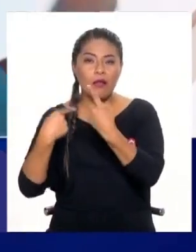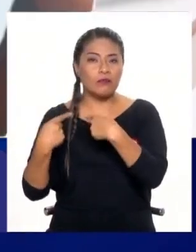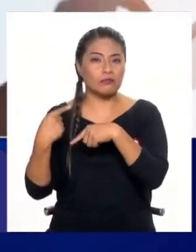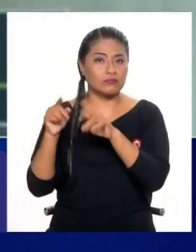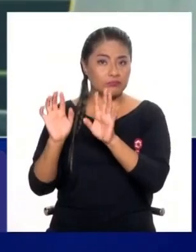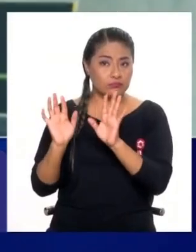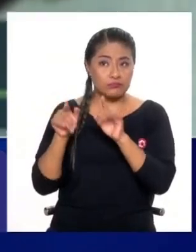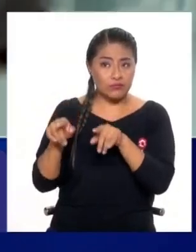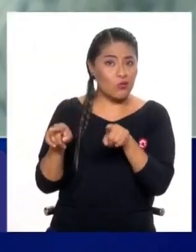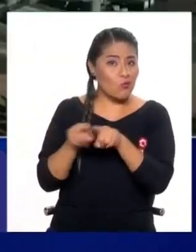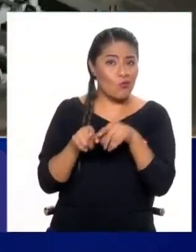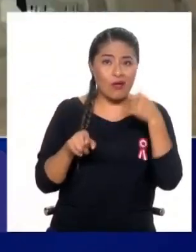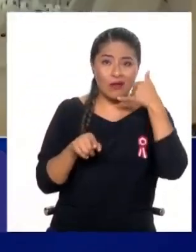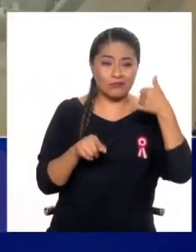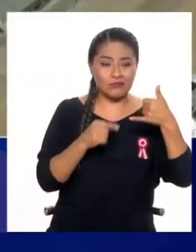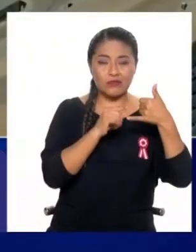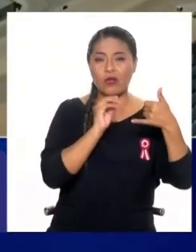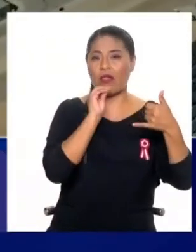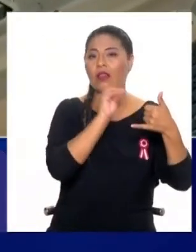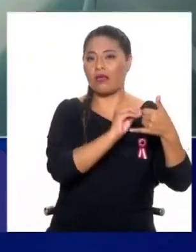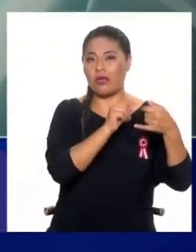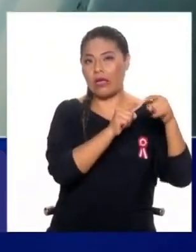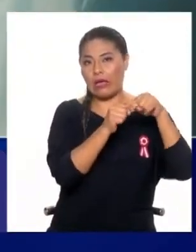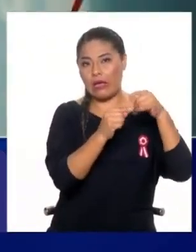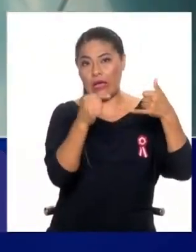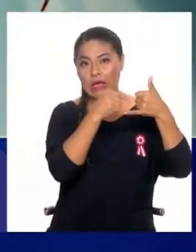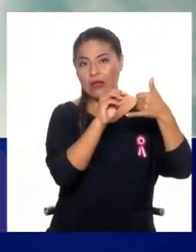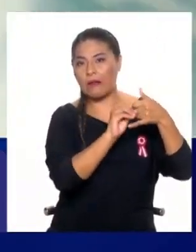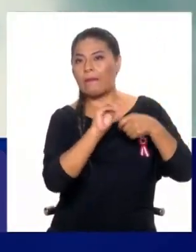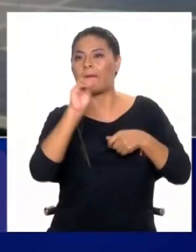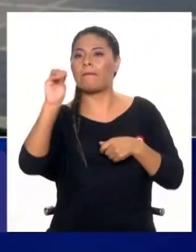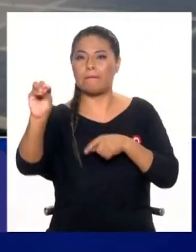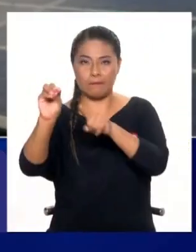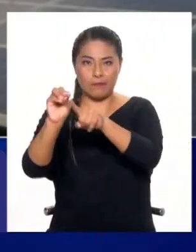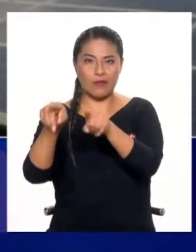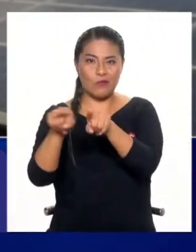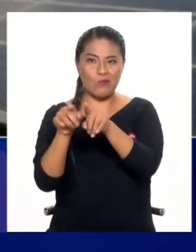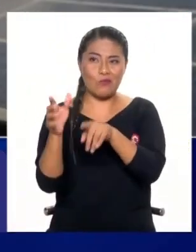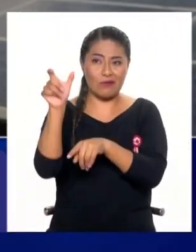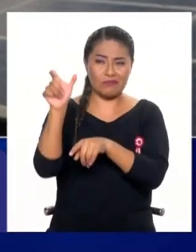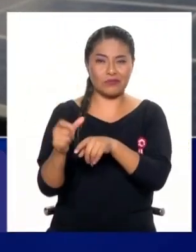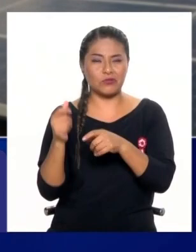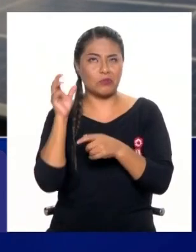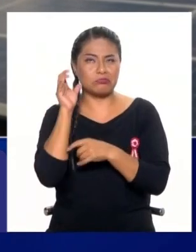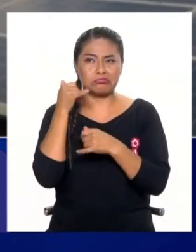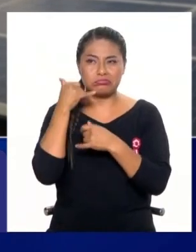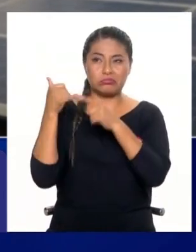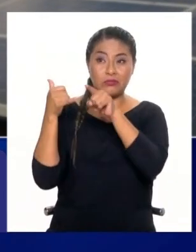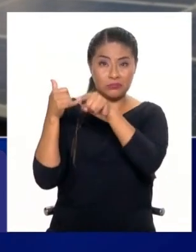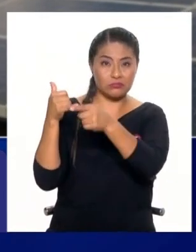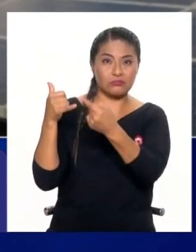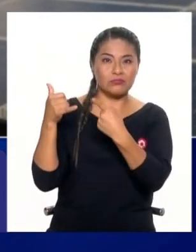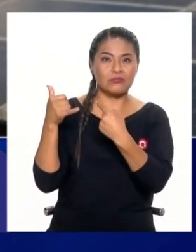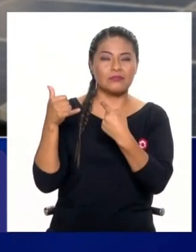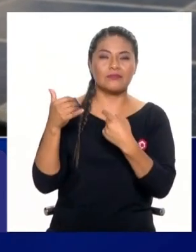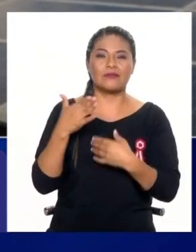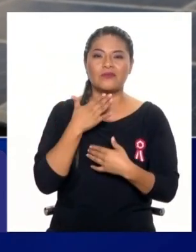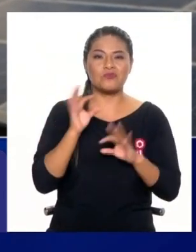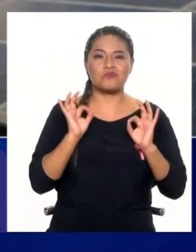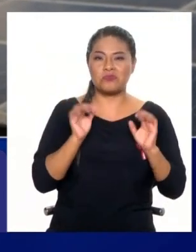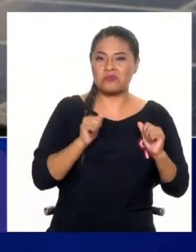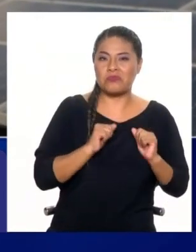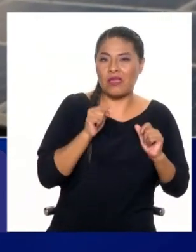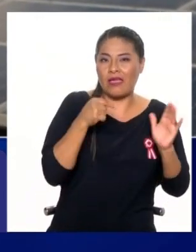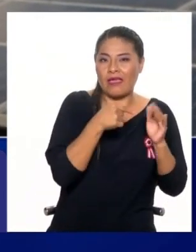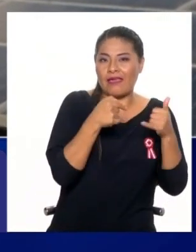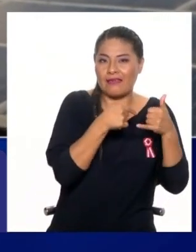respuestas como si fuese un ser humano, de tal manera que terminamos engañando, digamos, al recepcionista del hotel. Y además, en